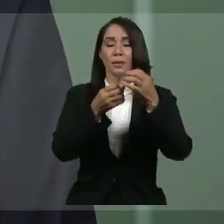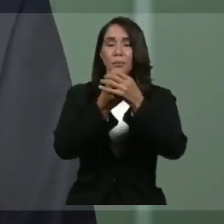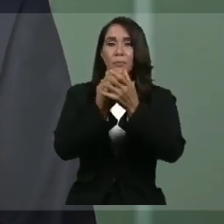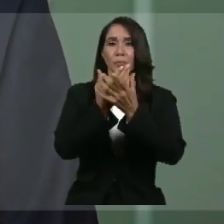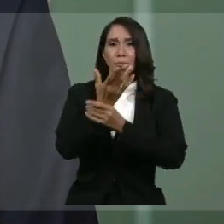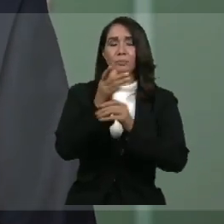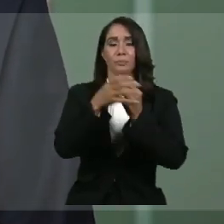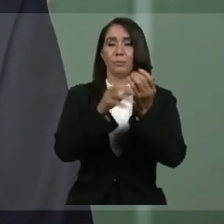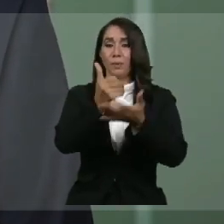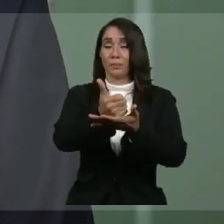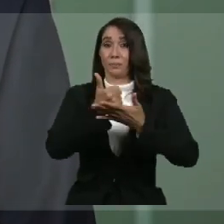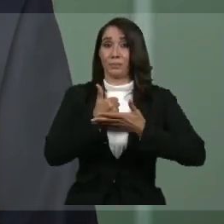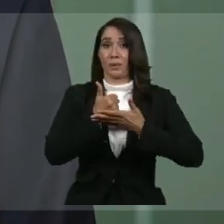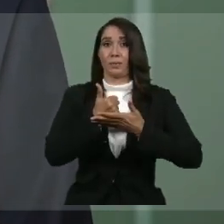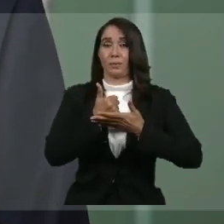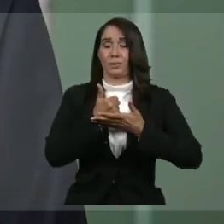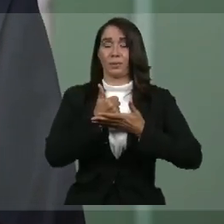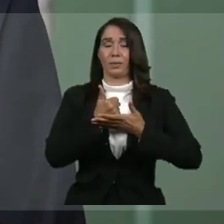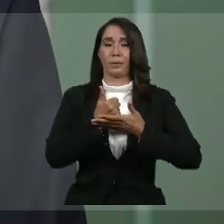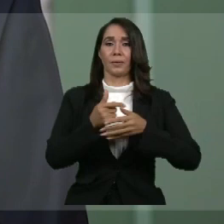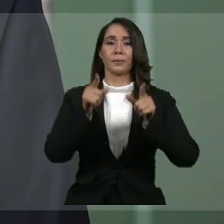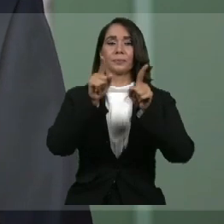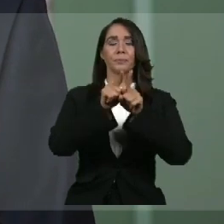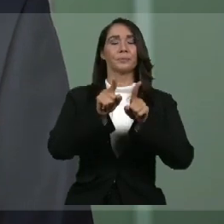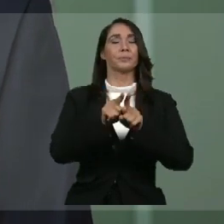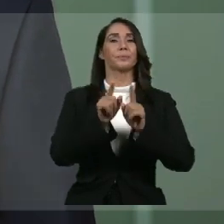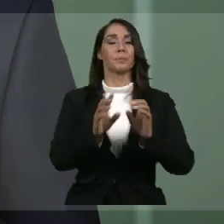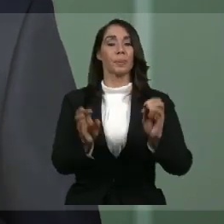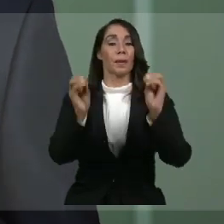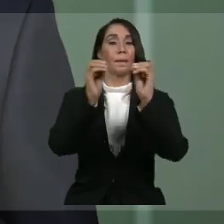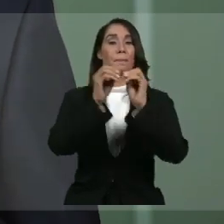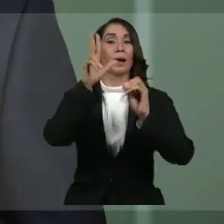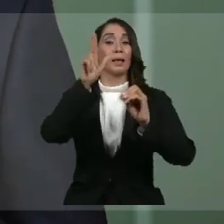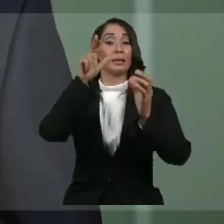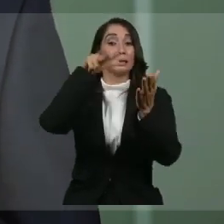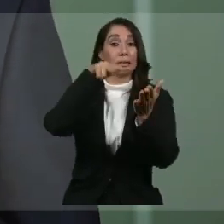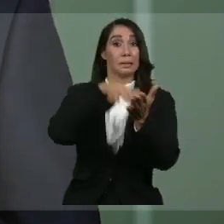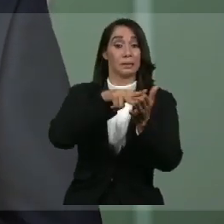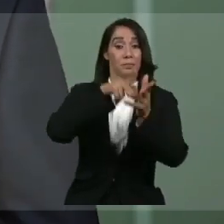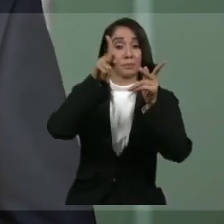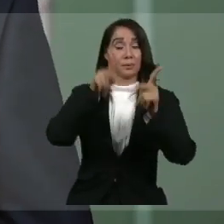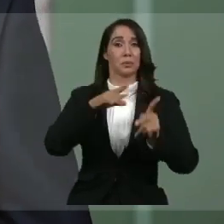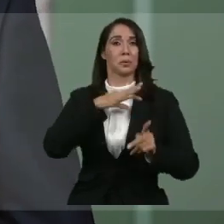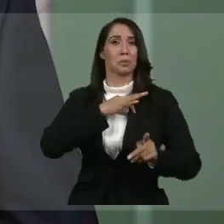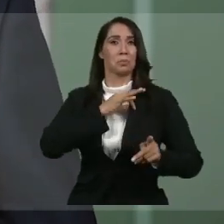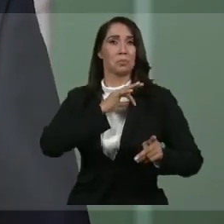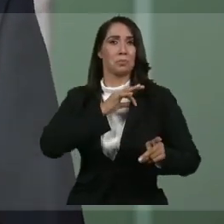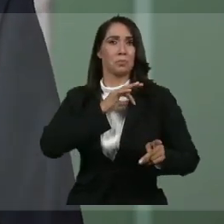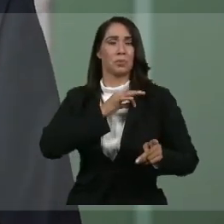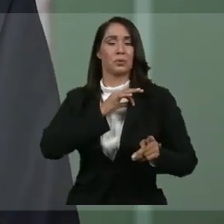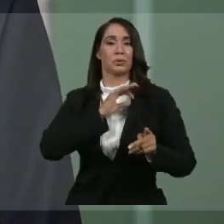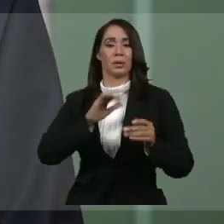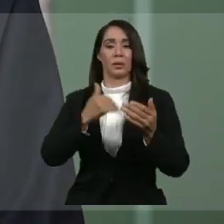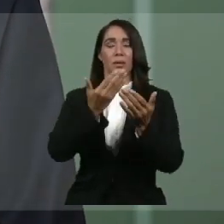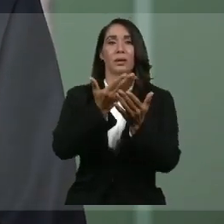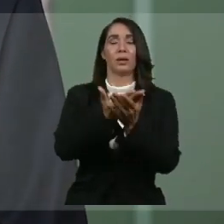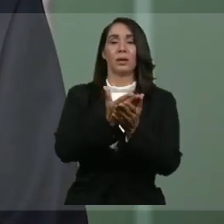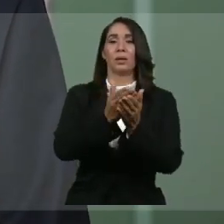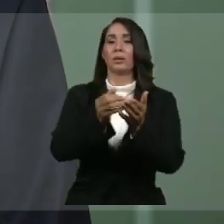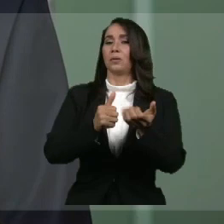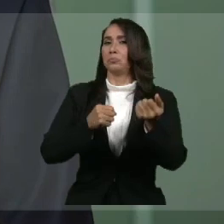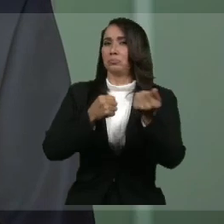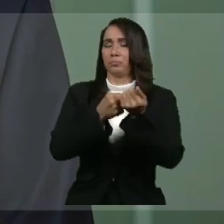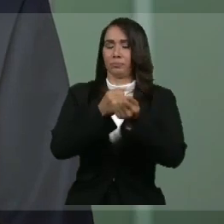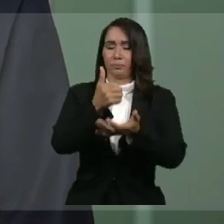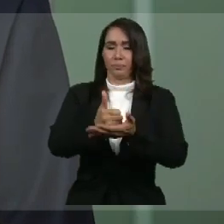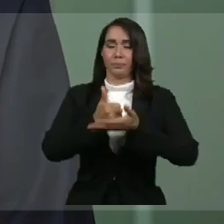nuestras necesidades. Tenemos más de 3.000 voluntarios que han acudido a nuestro llamado de ayuda.